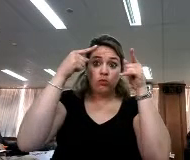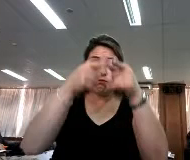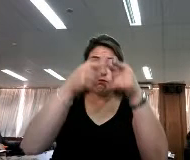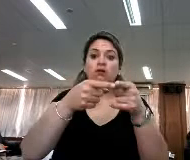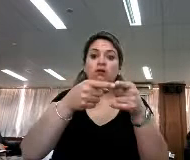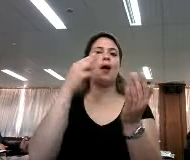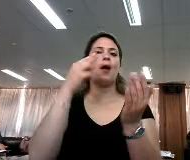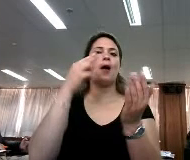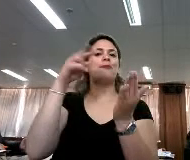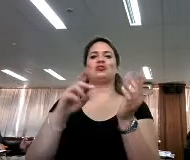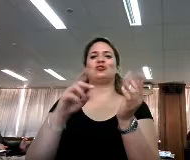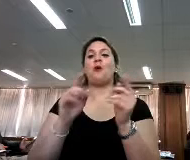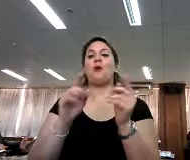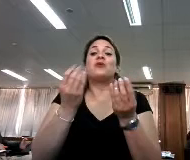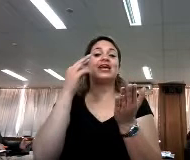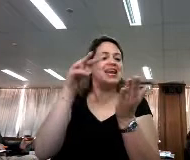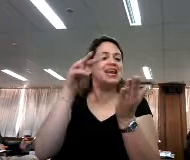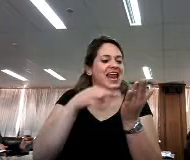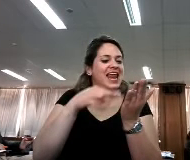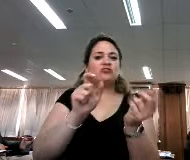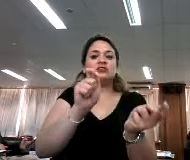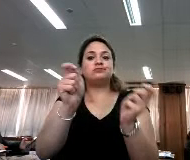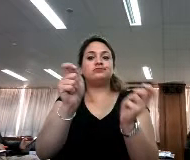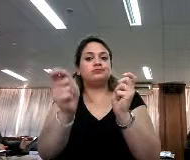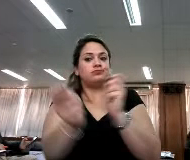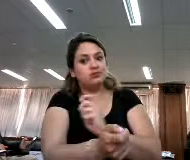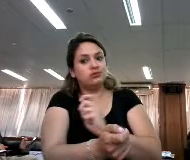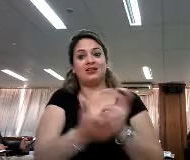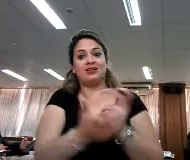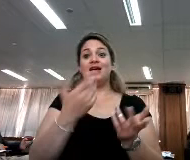la lectura va a seguir mutando y bueno, un poquito esta charla era eso, ¿no?